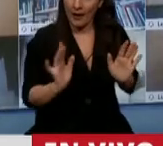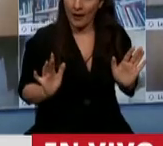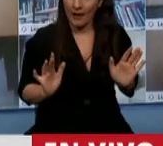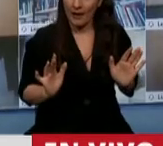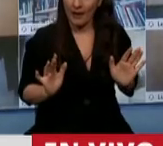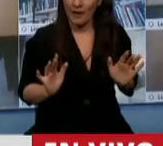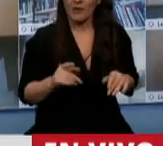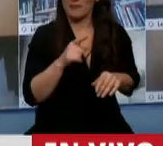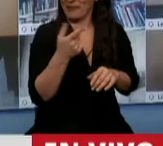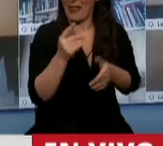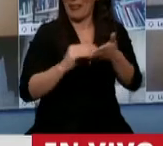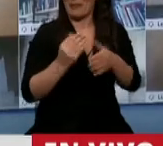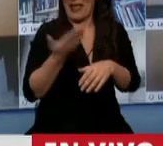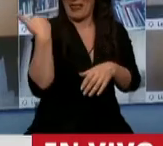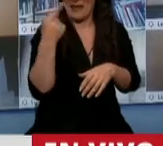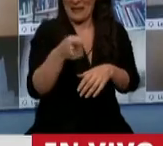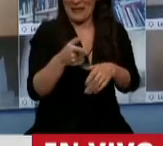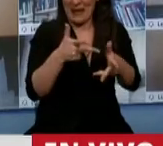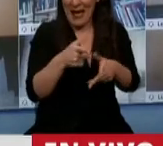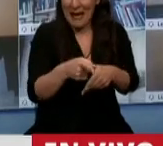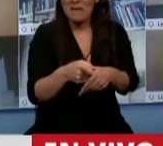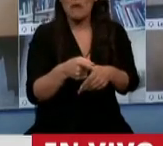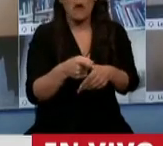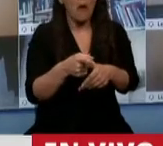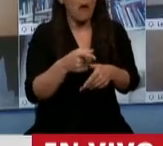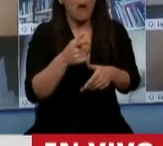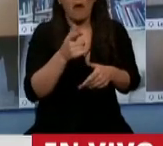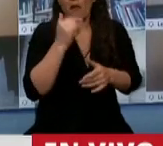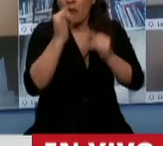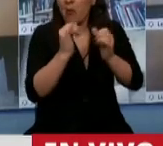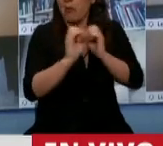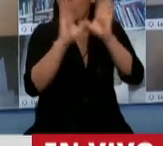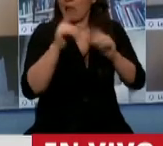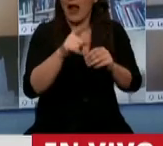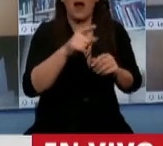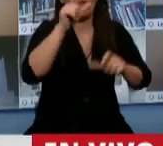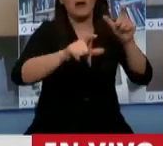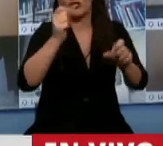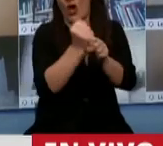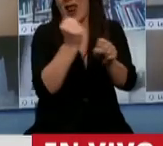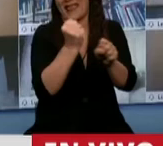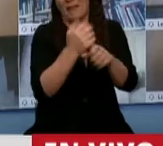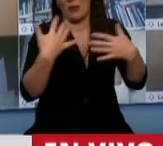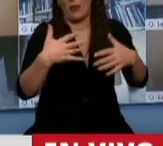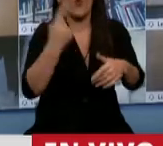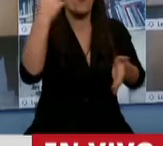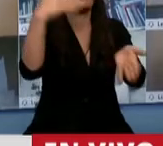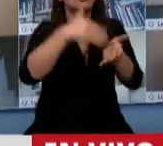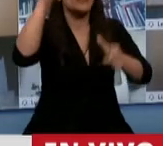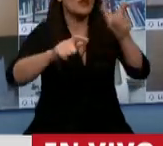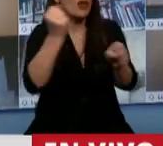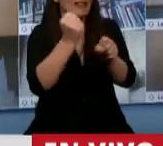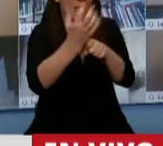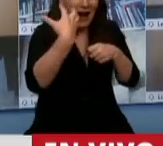el diputado preopinante, de las miles de personas que dependen de esta actividad, que genera un millón de puestos de trabajo,